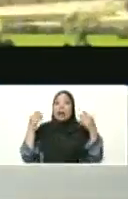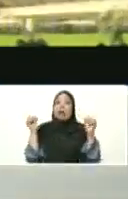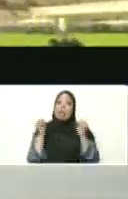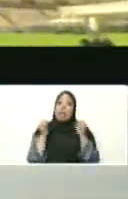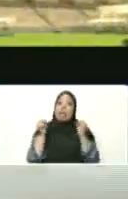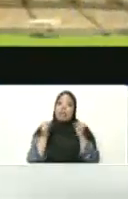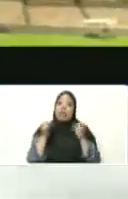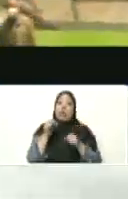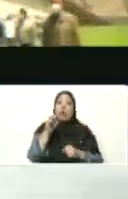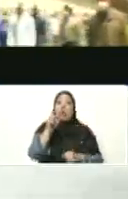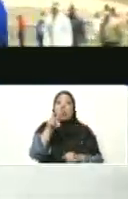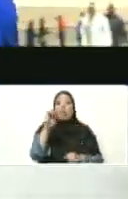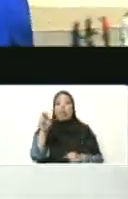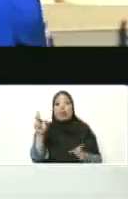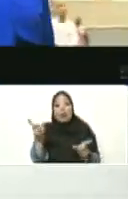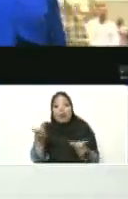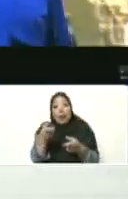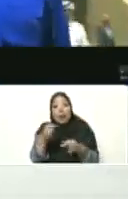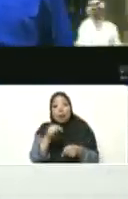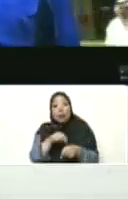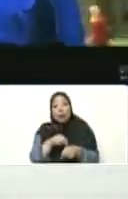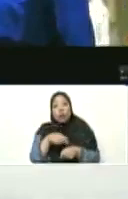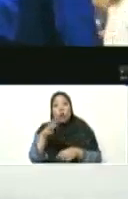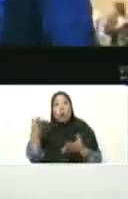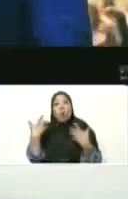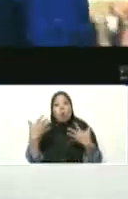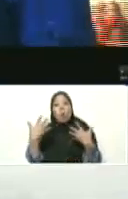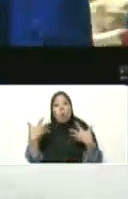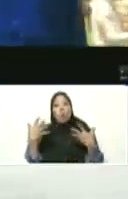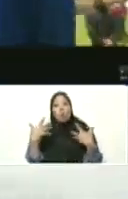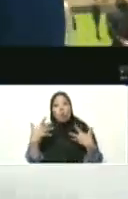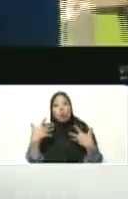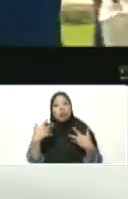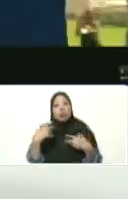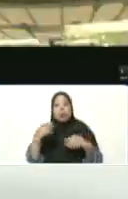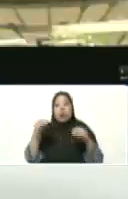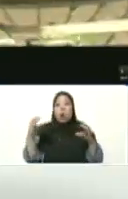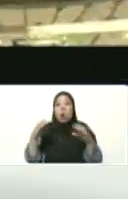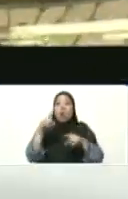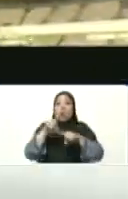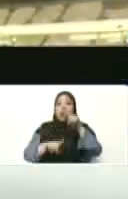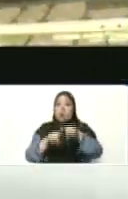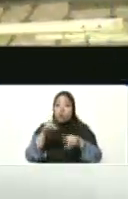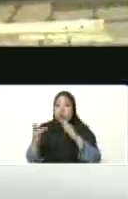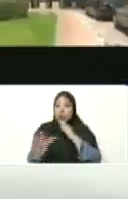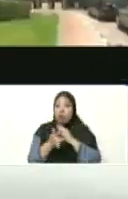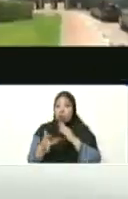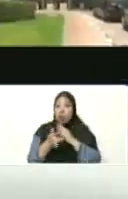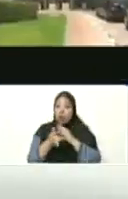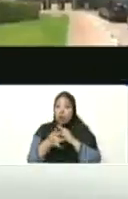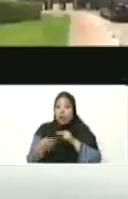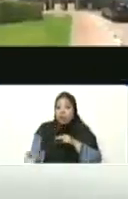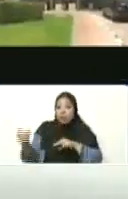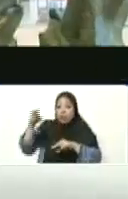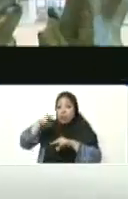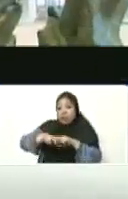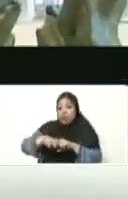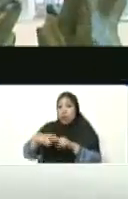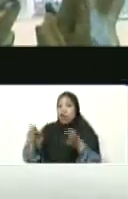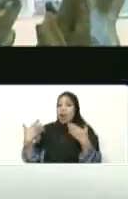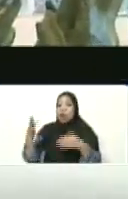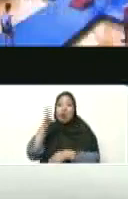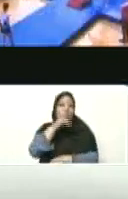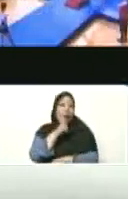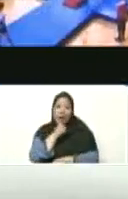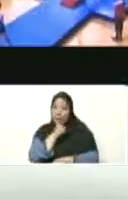20 grados. Le metieron aire acondicionado con unos super equipos en cada asiento. Entonces, tú no sientes el calor.